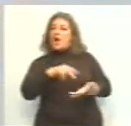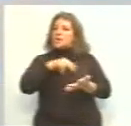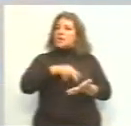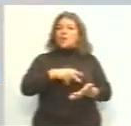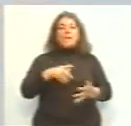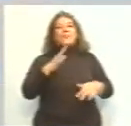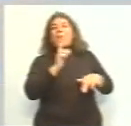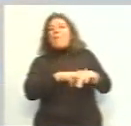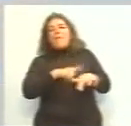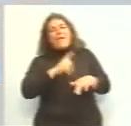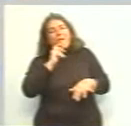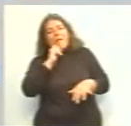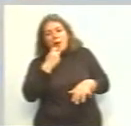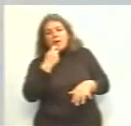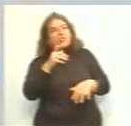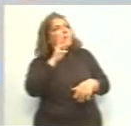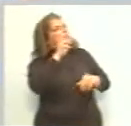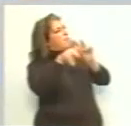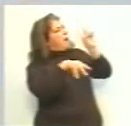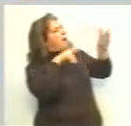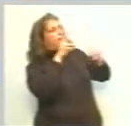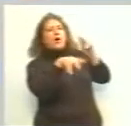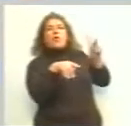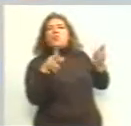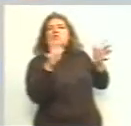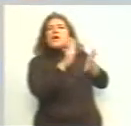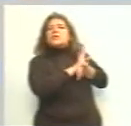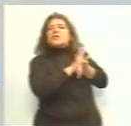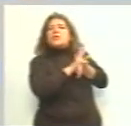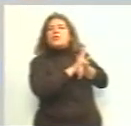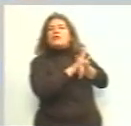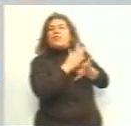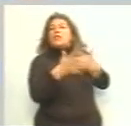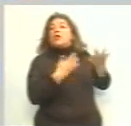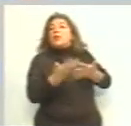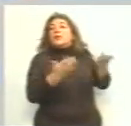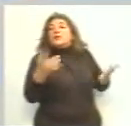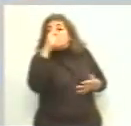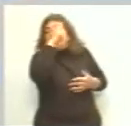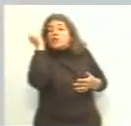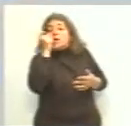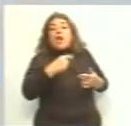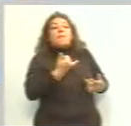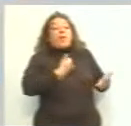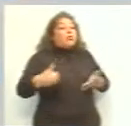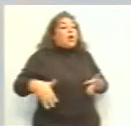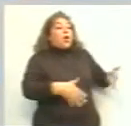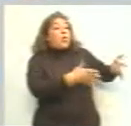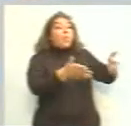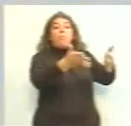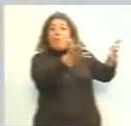un momento bueno para escuchar un análisis sobre la actualidad nacional. y el rumbo que va a tener